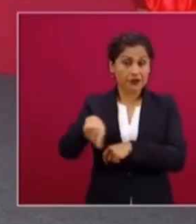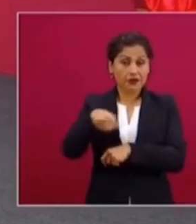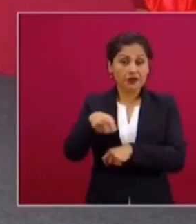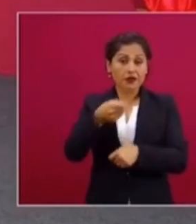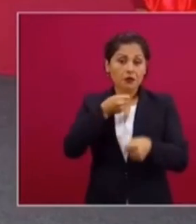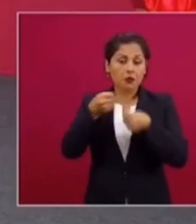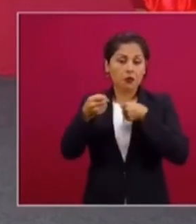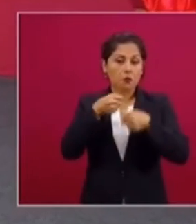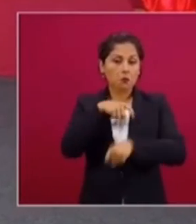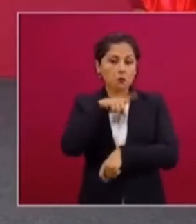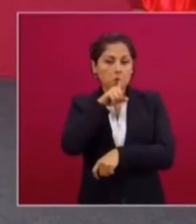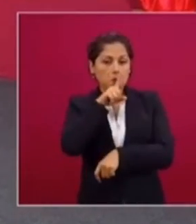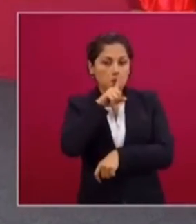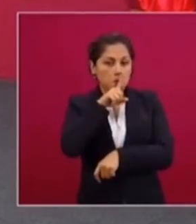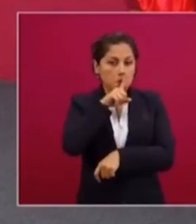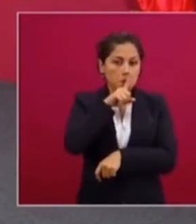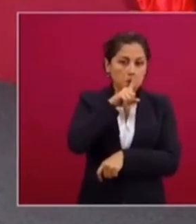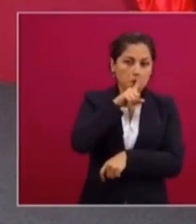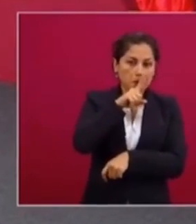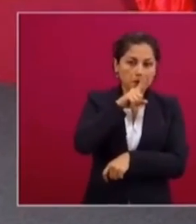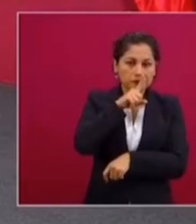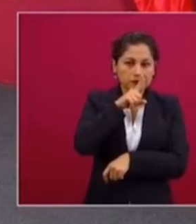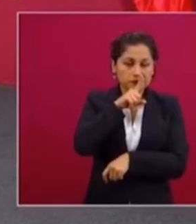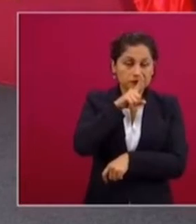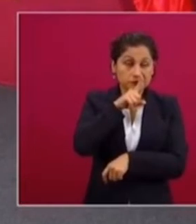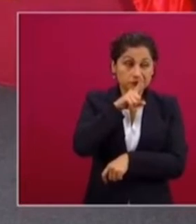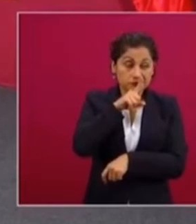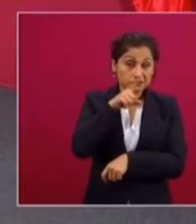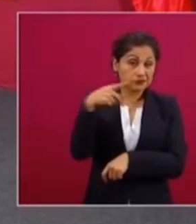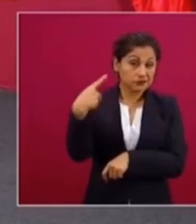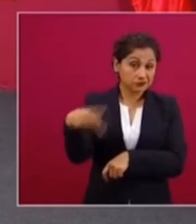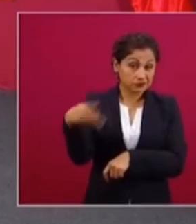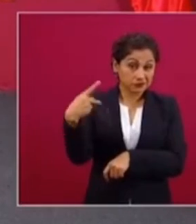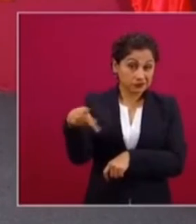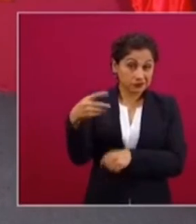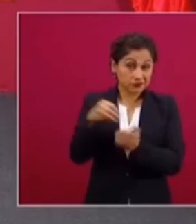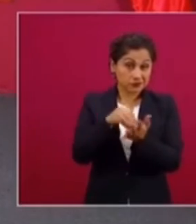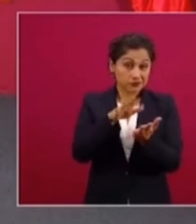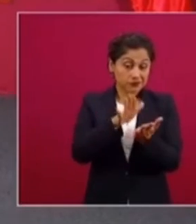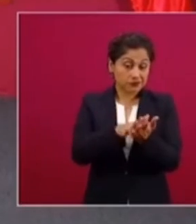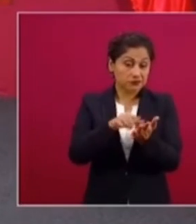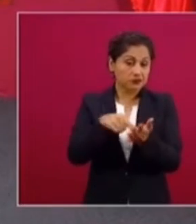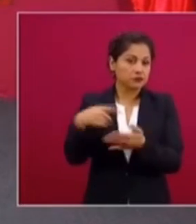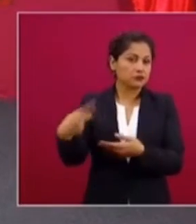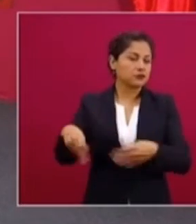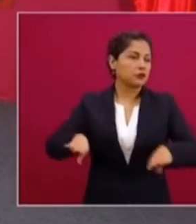que escriben en los editoriales, puro conservador